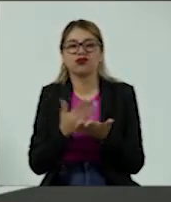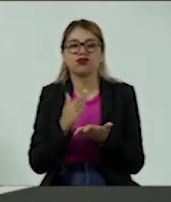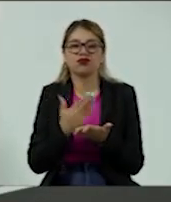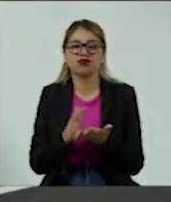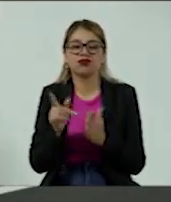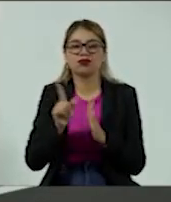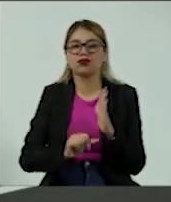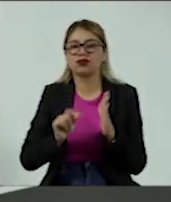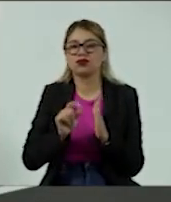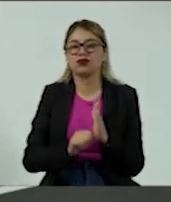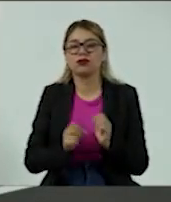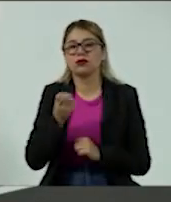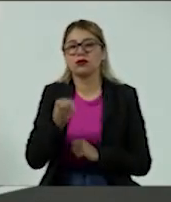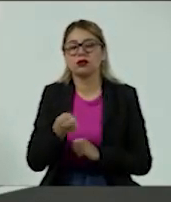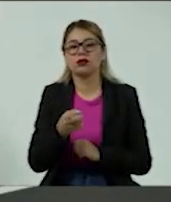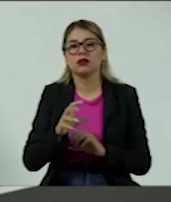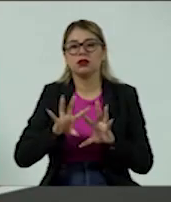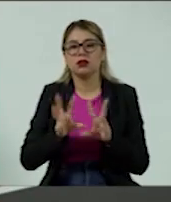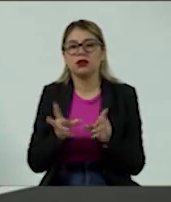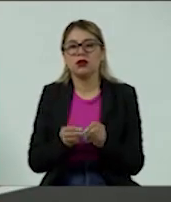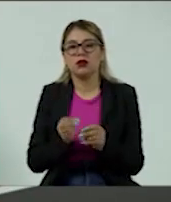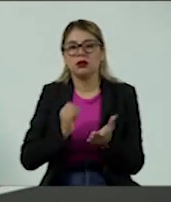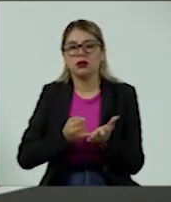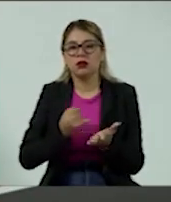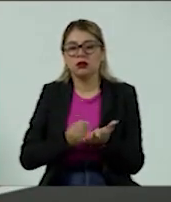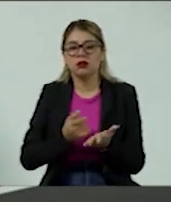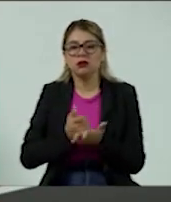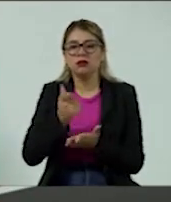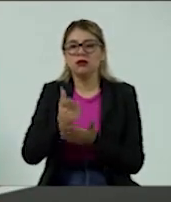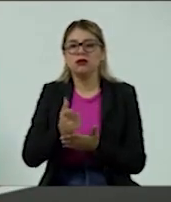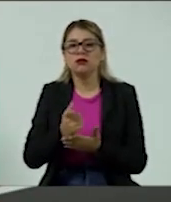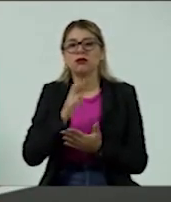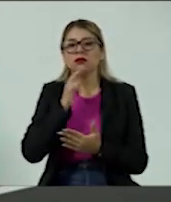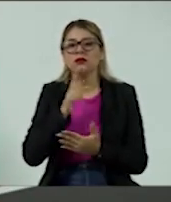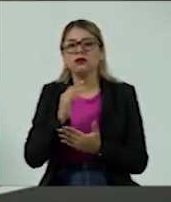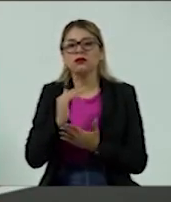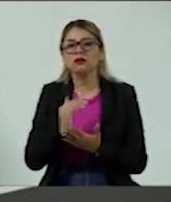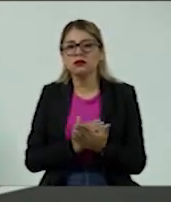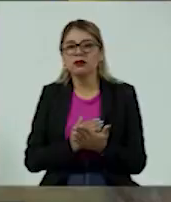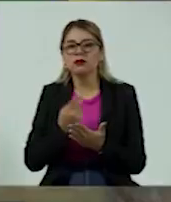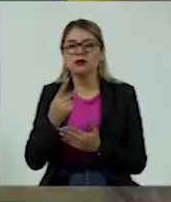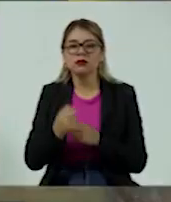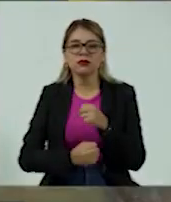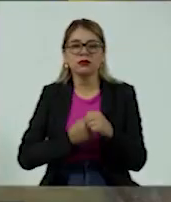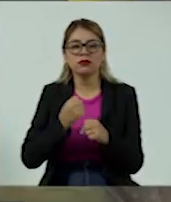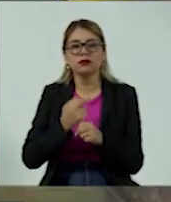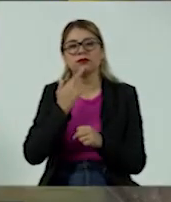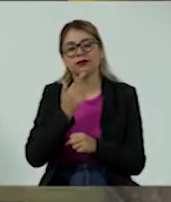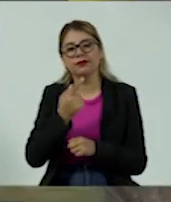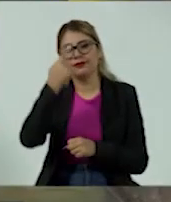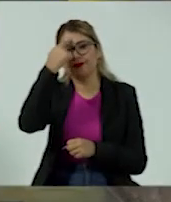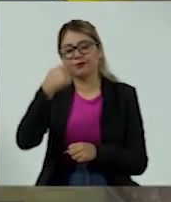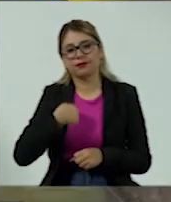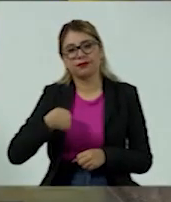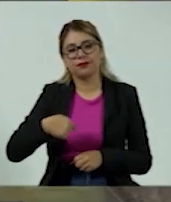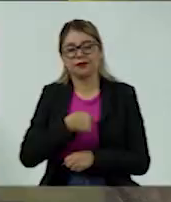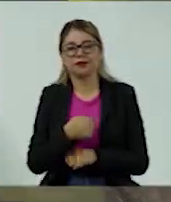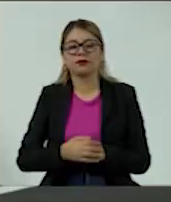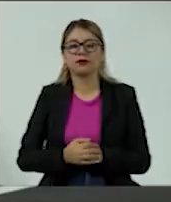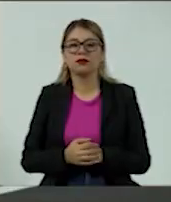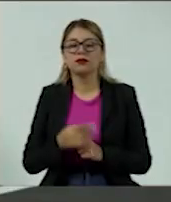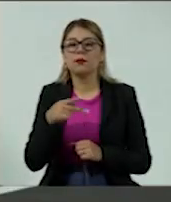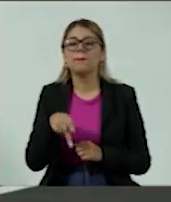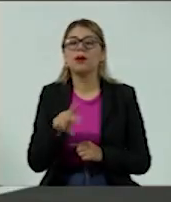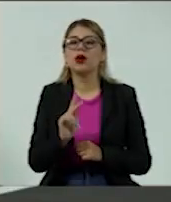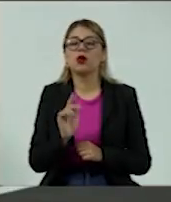intereses, entonces pues tenemos que pagar los intereses de esa compra. Mientras menor sea el costo anual total, pues mejor para nosotros. Sin embargo, la mejor